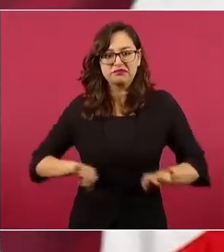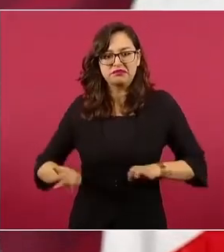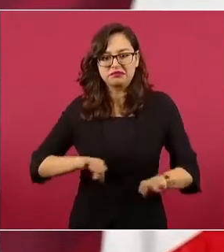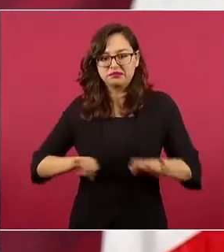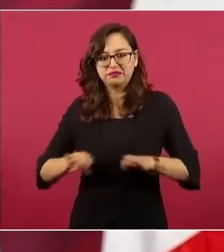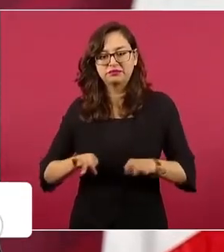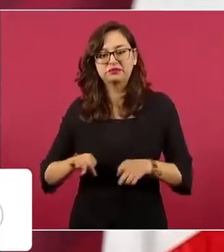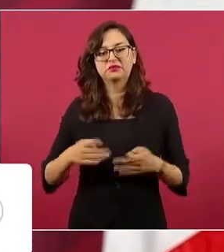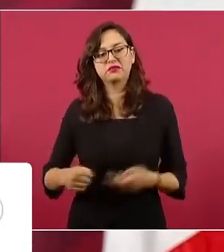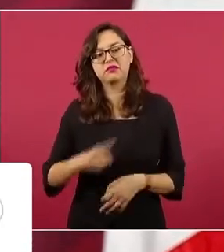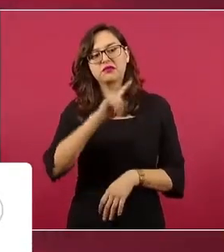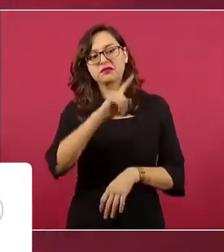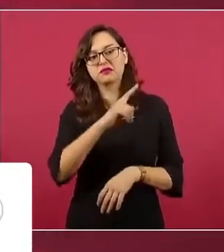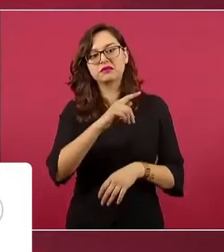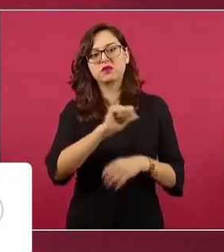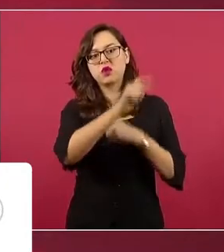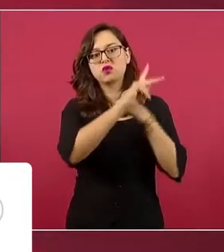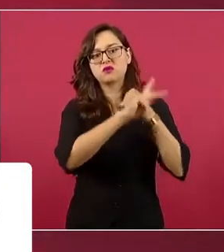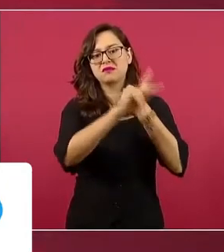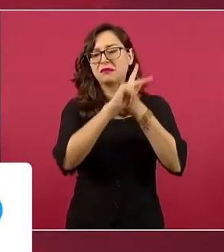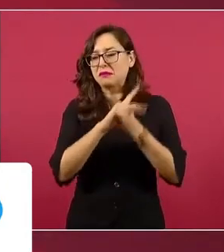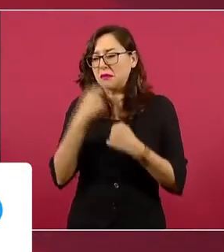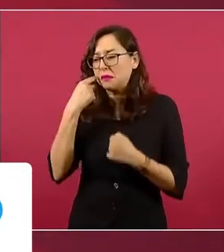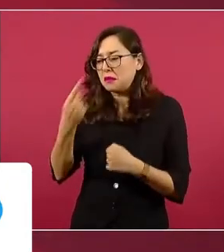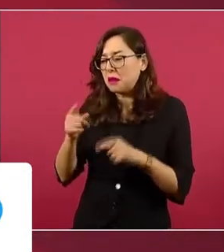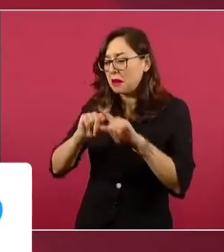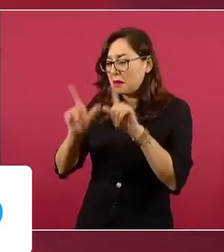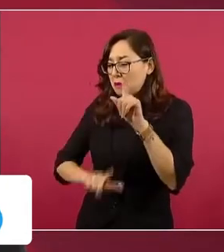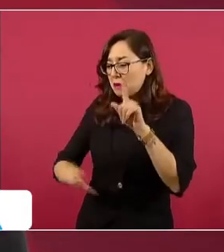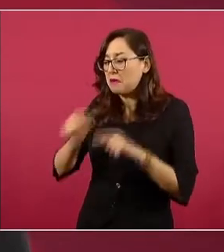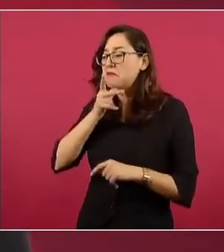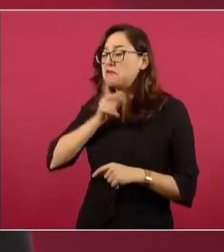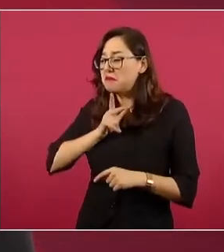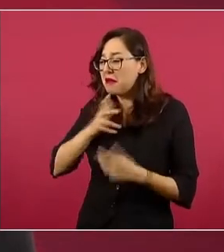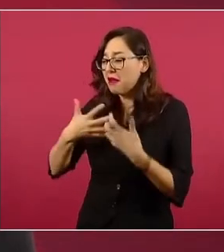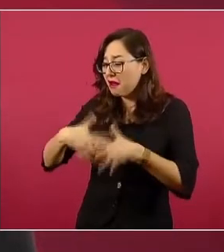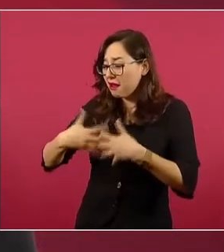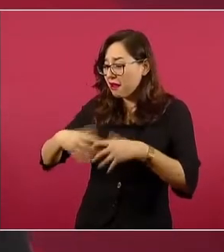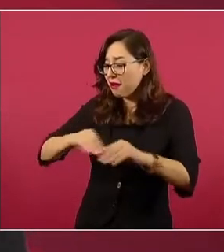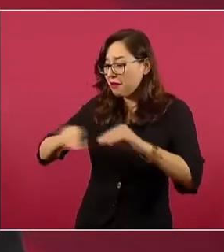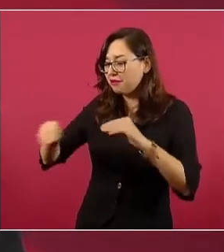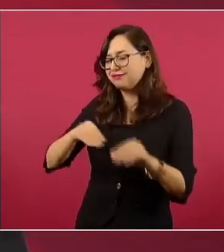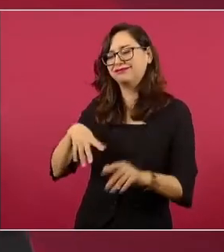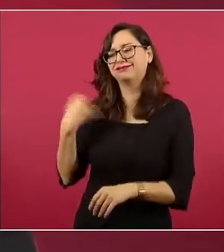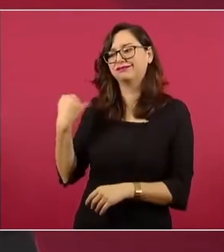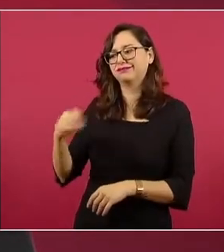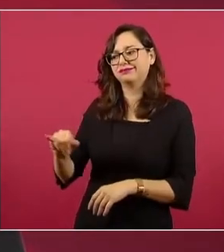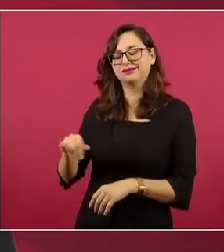Echar a andar la industria petrolera nacional. Y sí se logró. Y